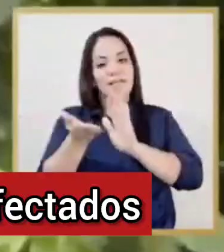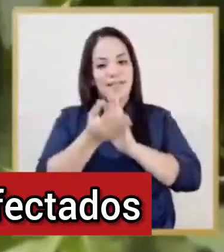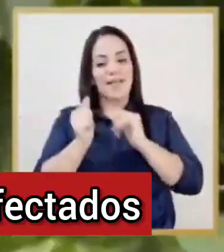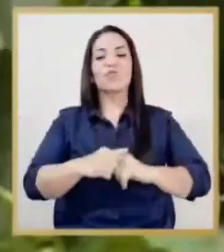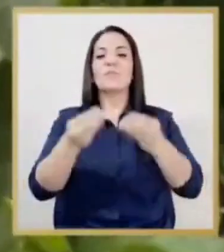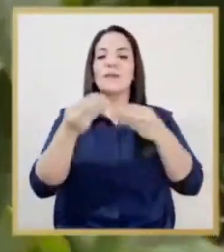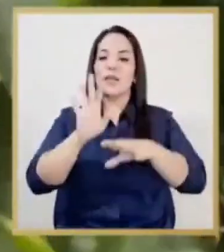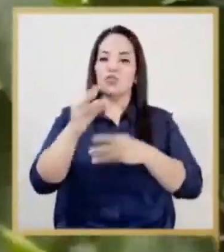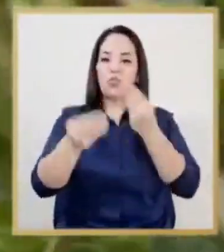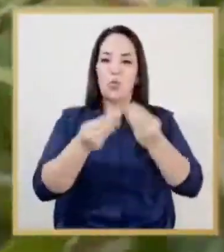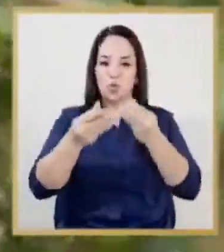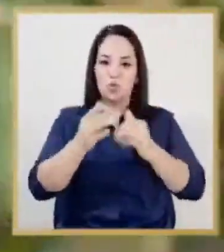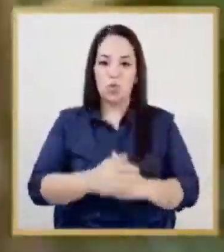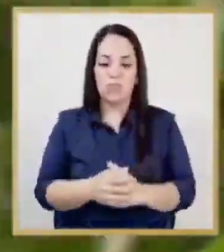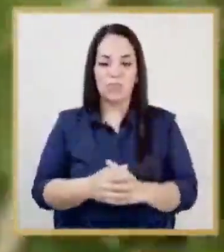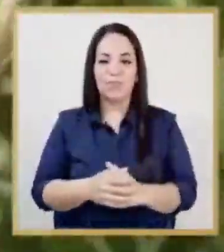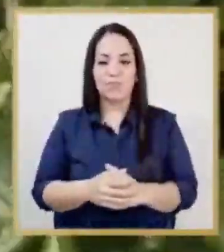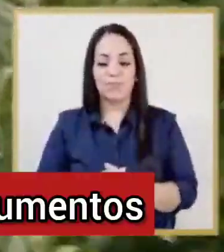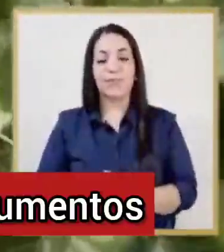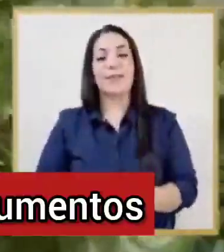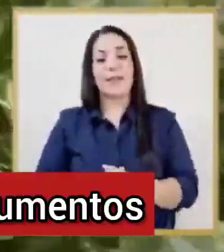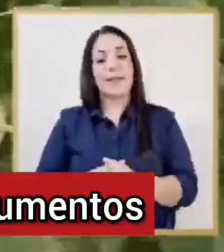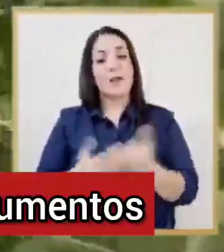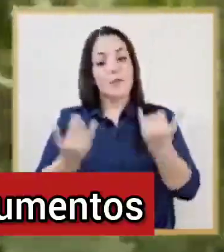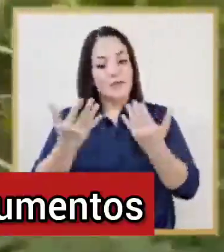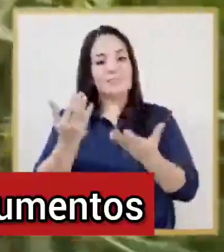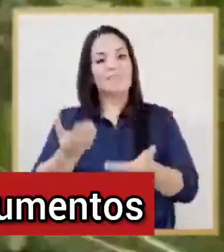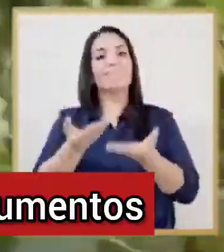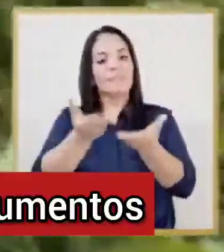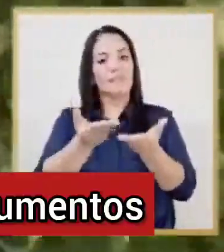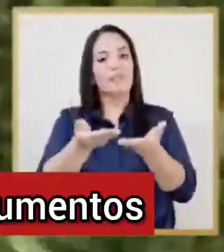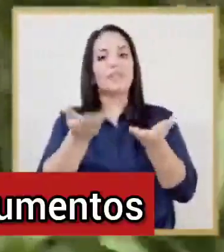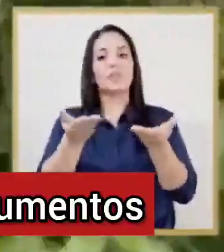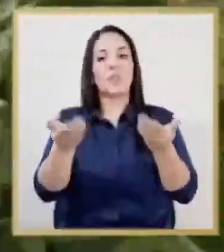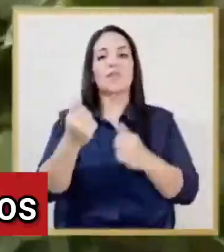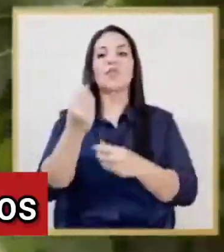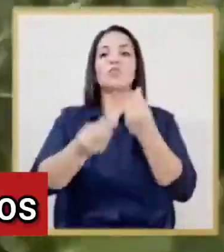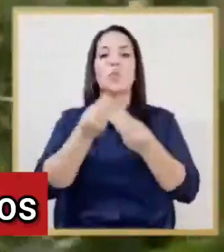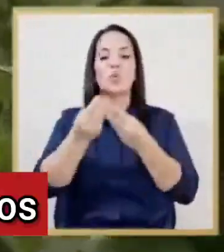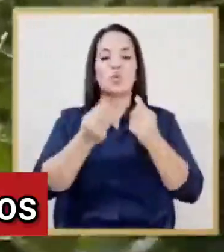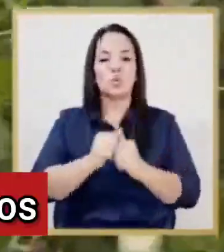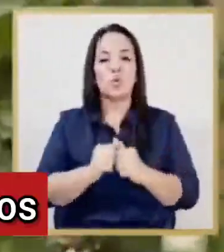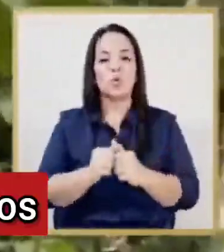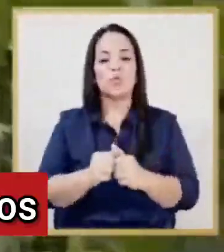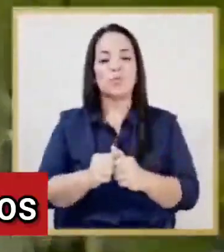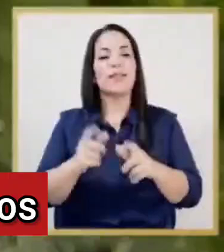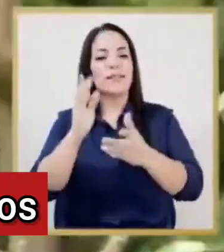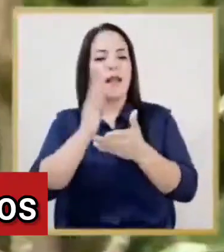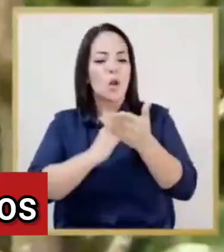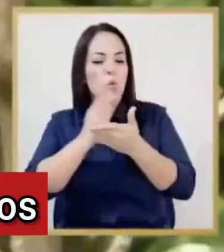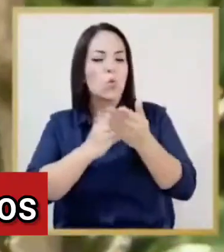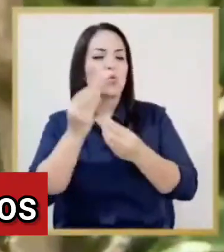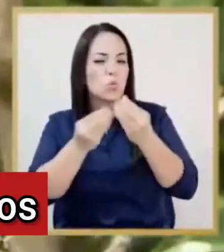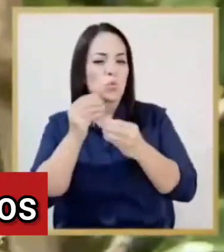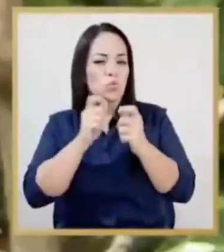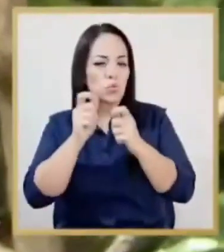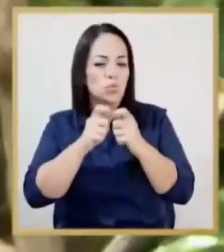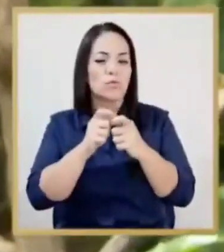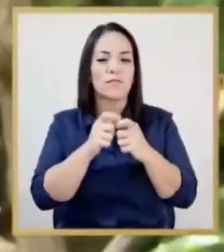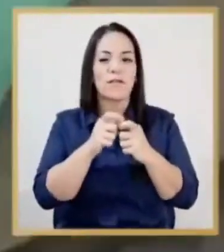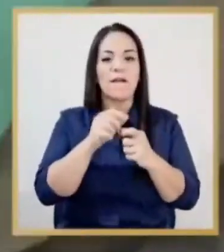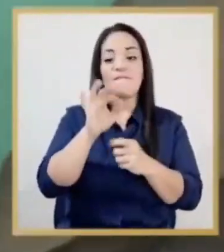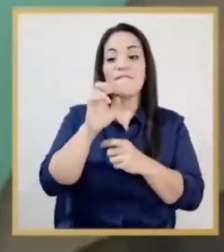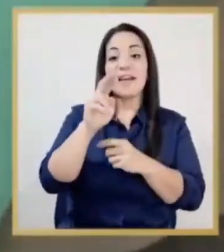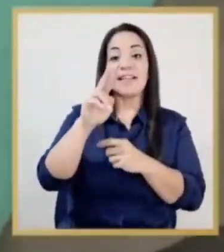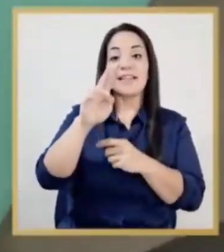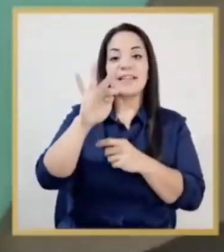vieran afectados y que perdieran su producción. Es por ello que se realizó la entrega de instrumentos para la producción de ciertos productos como